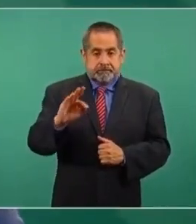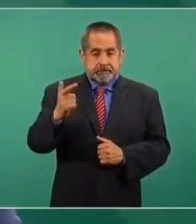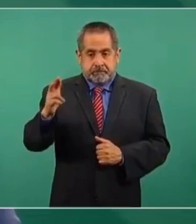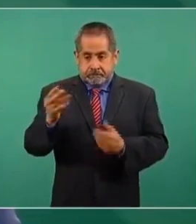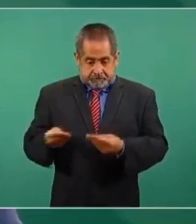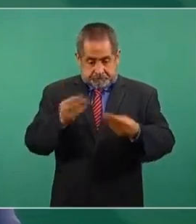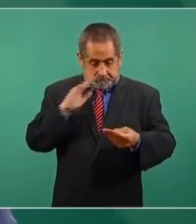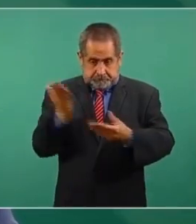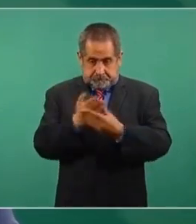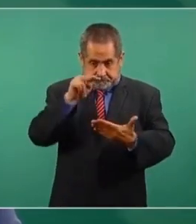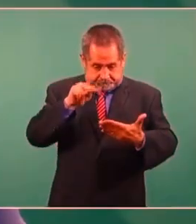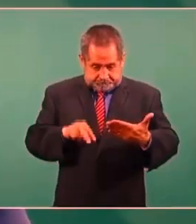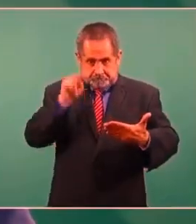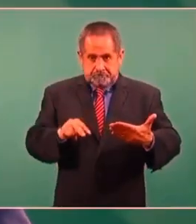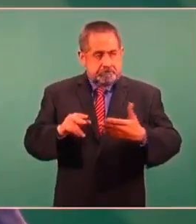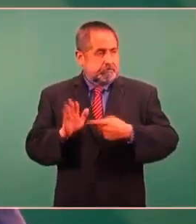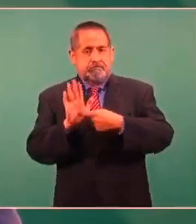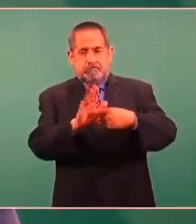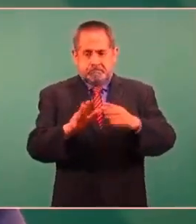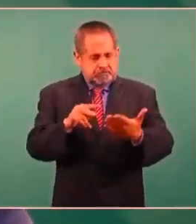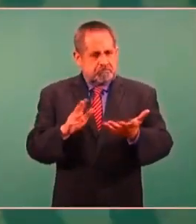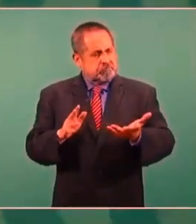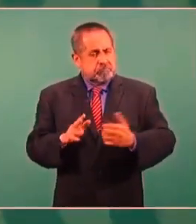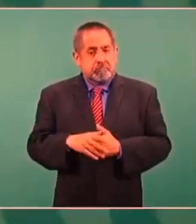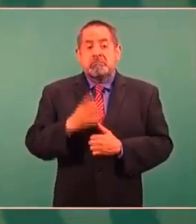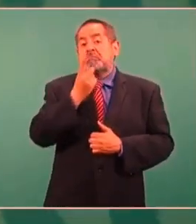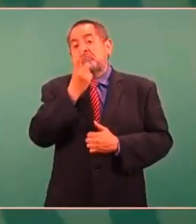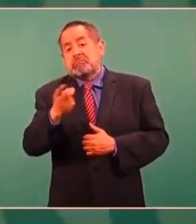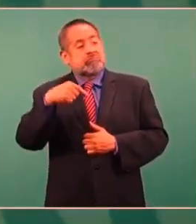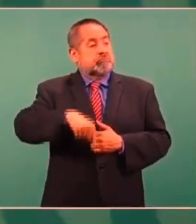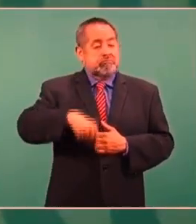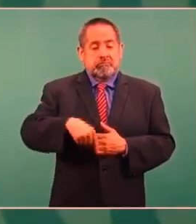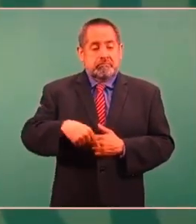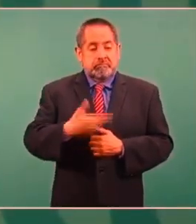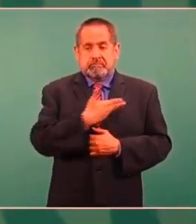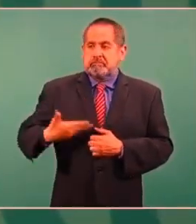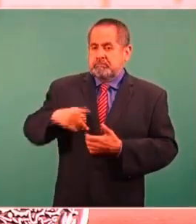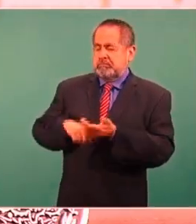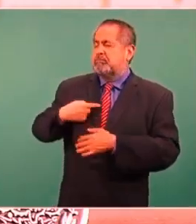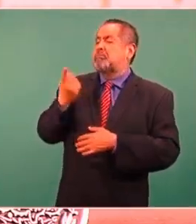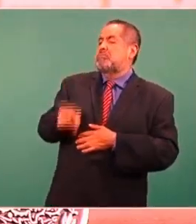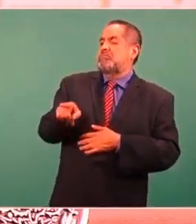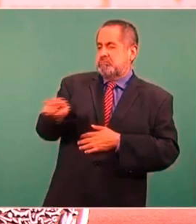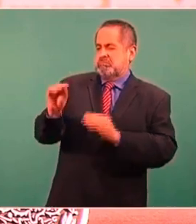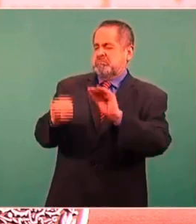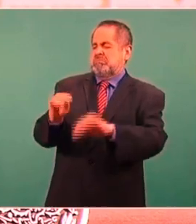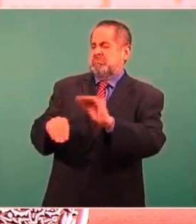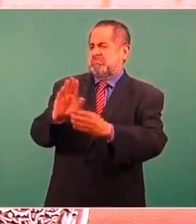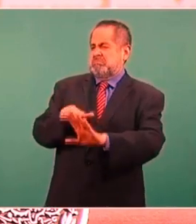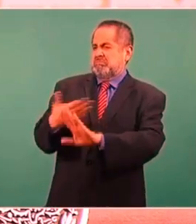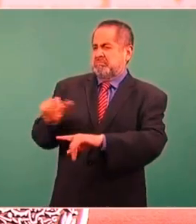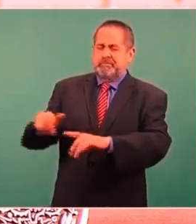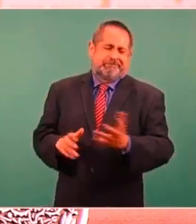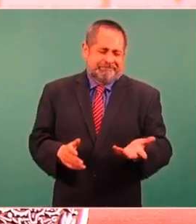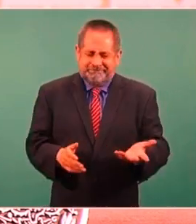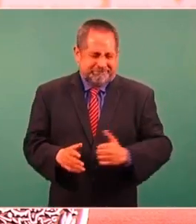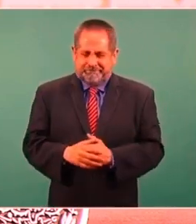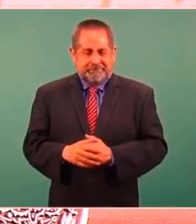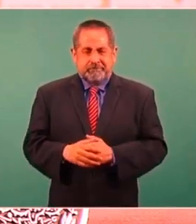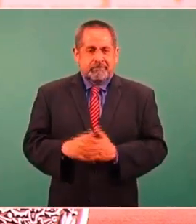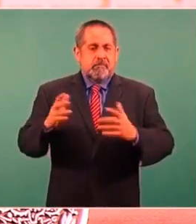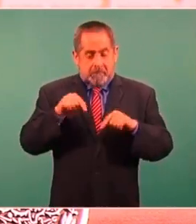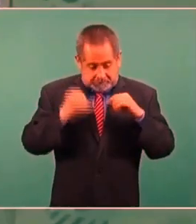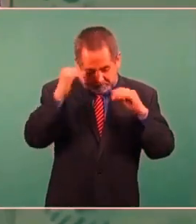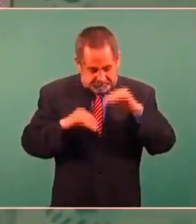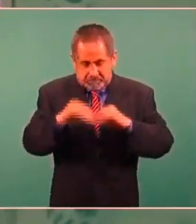expediente, y escuché que dicen que desde el Palacio Nacional se instrumentó lo de la acusación y se